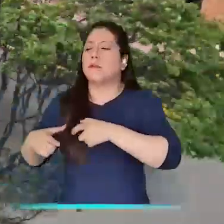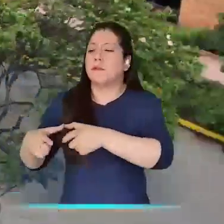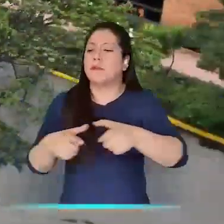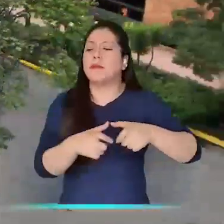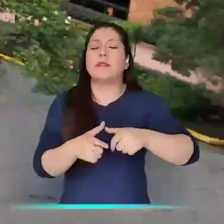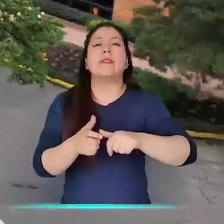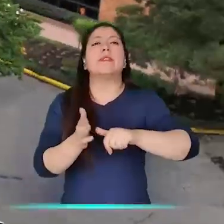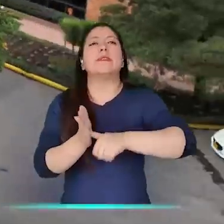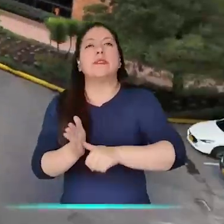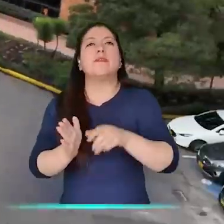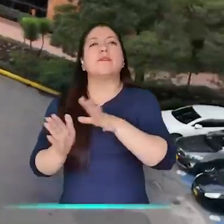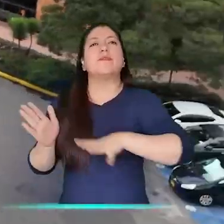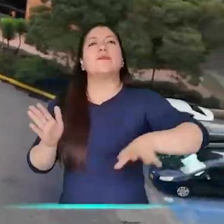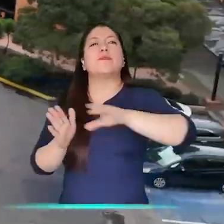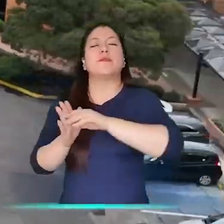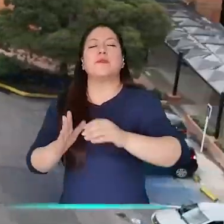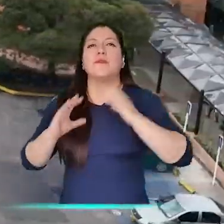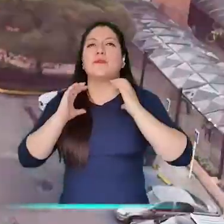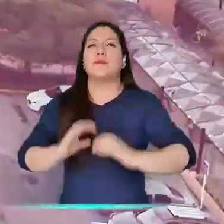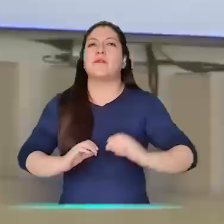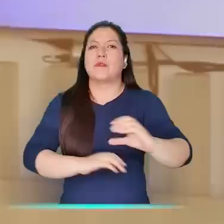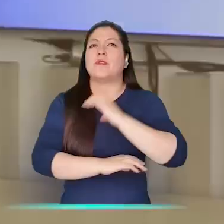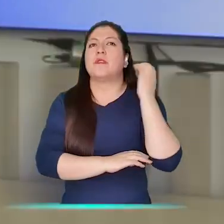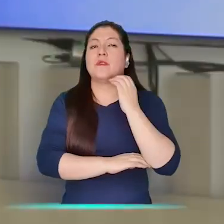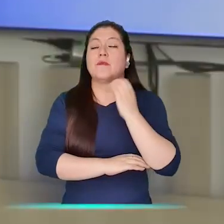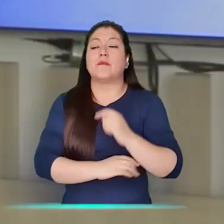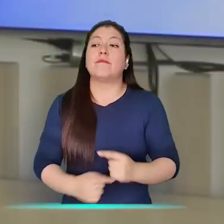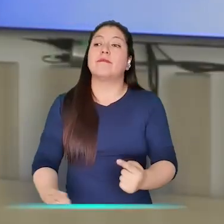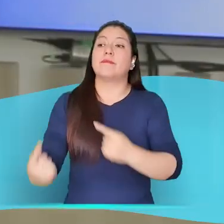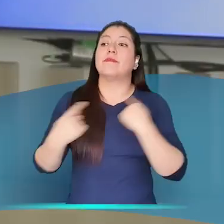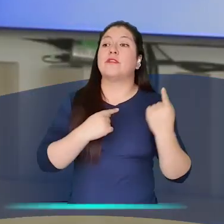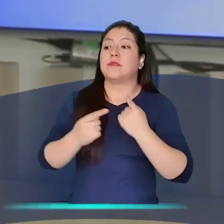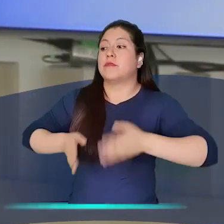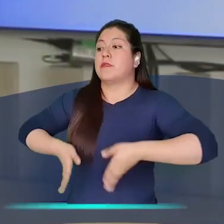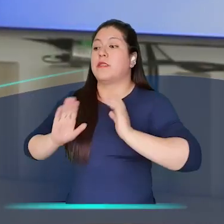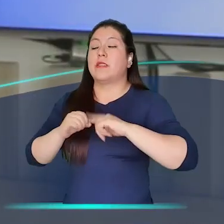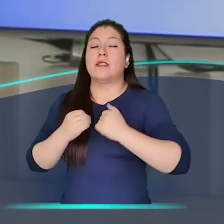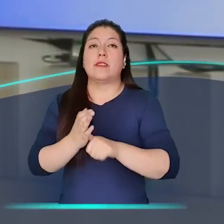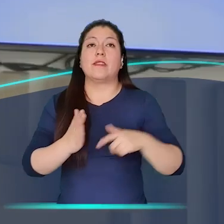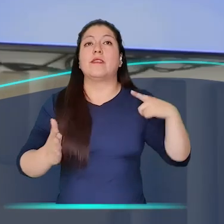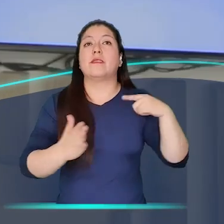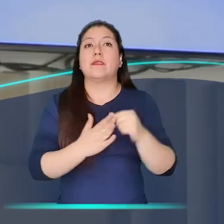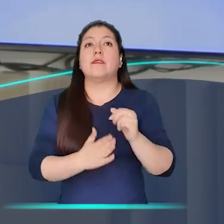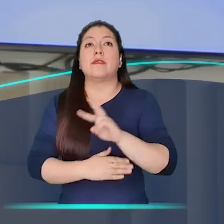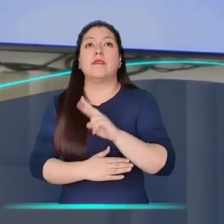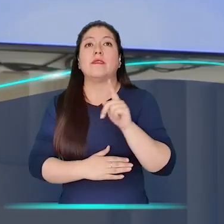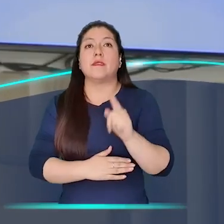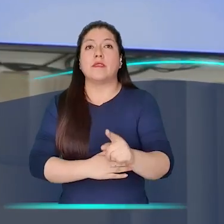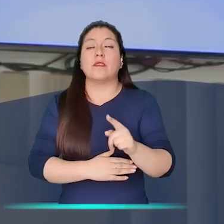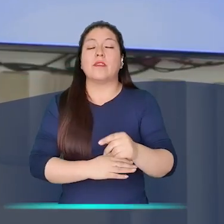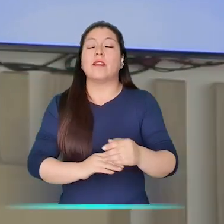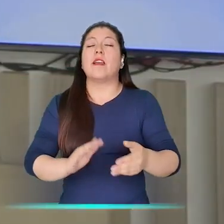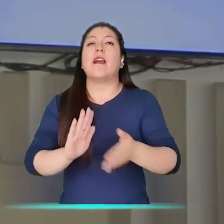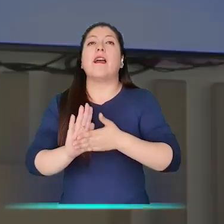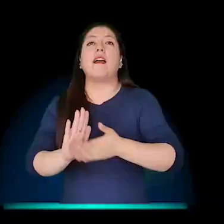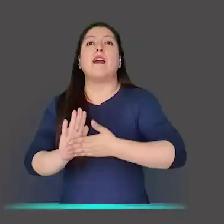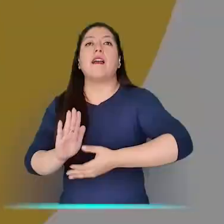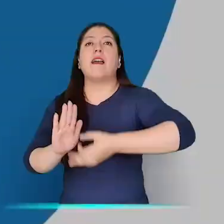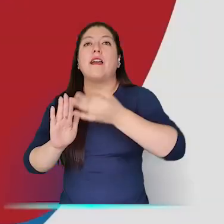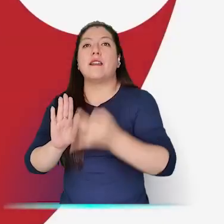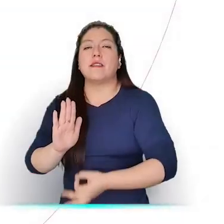velando por el derecho a la identificación de los colombianos. Somos la Registraduría del Siglo XXI, garantes de la identificación.